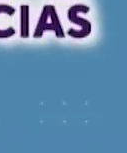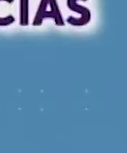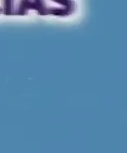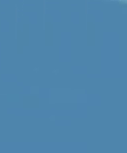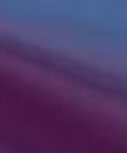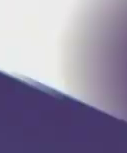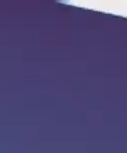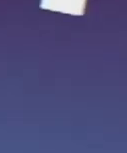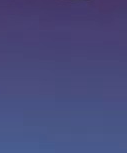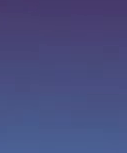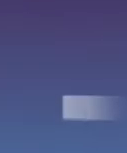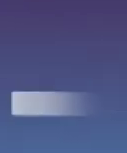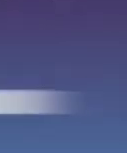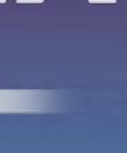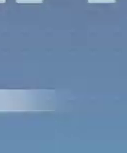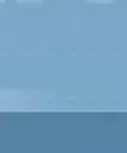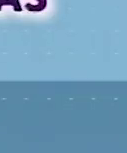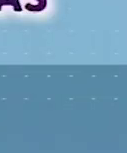We'll right back.